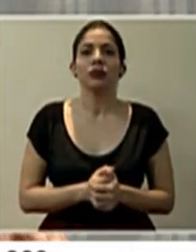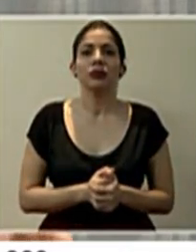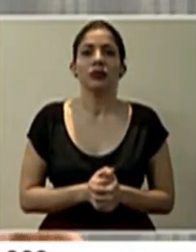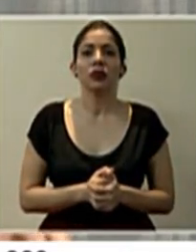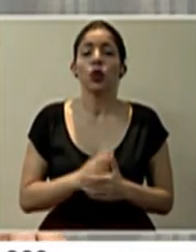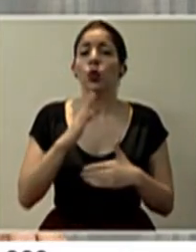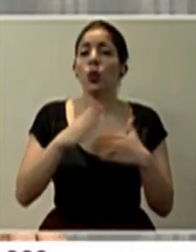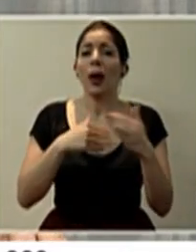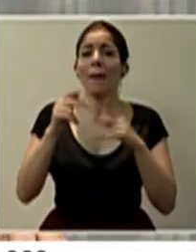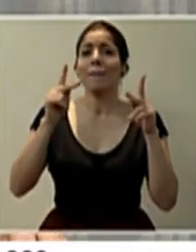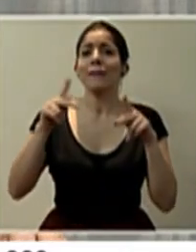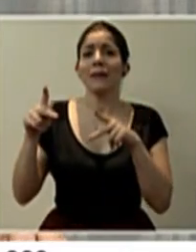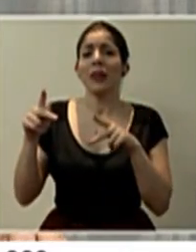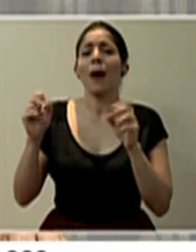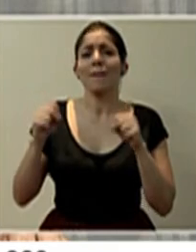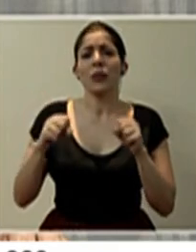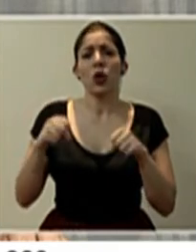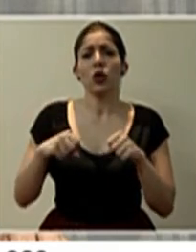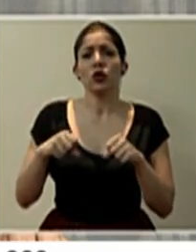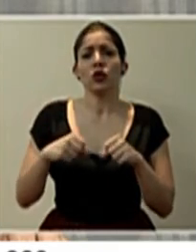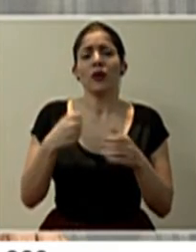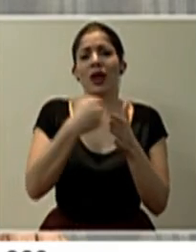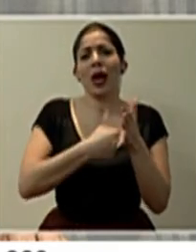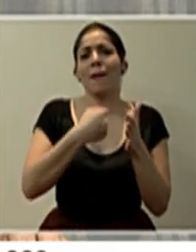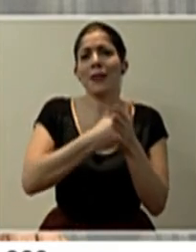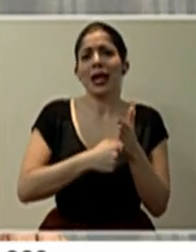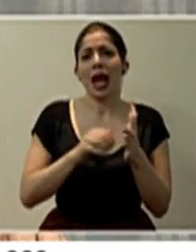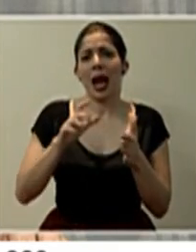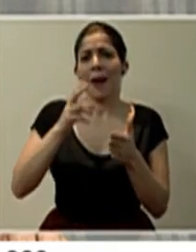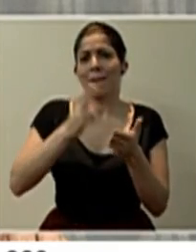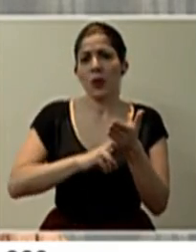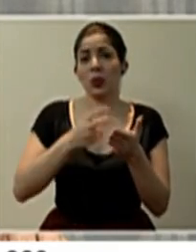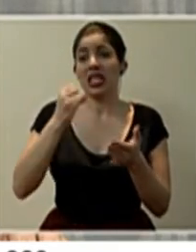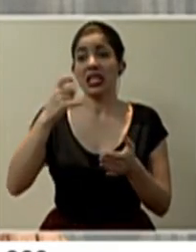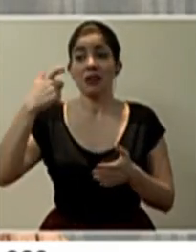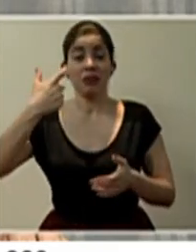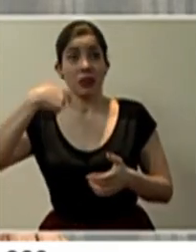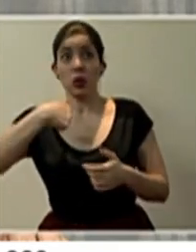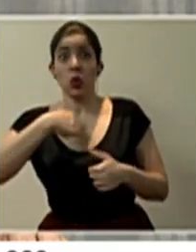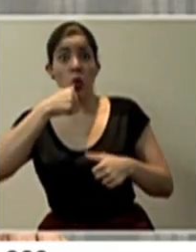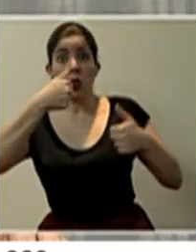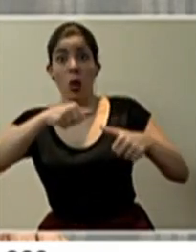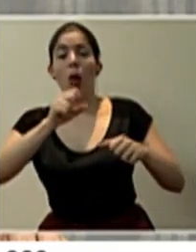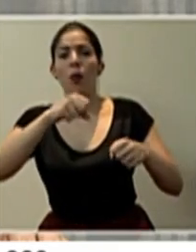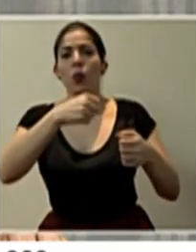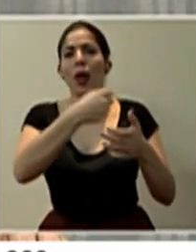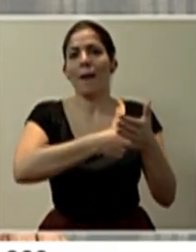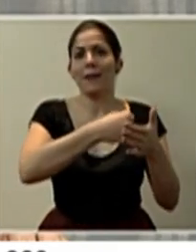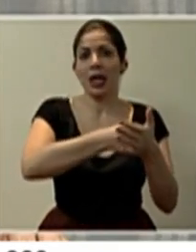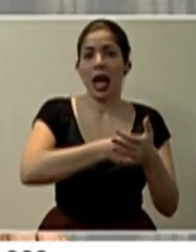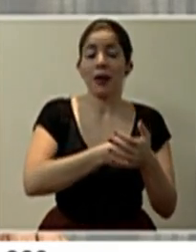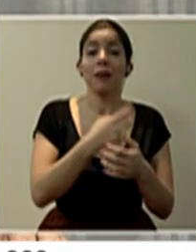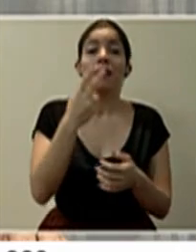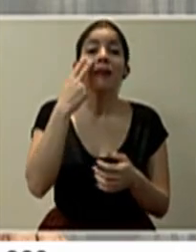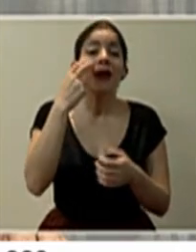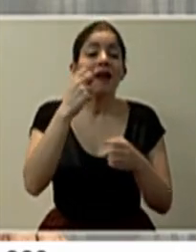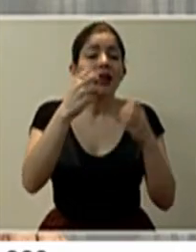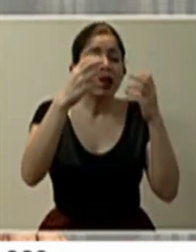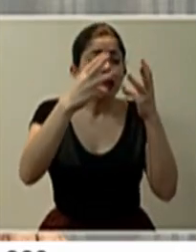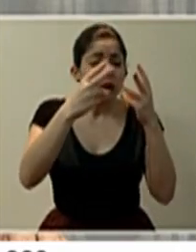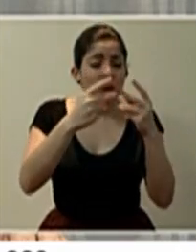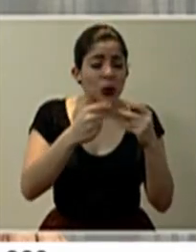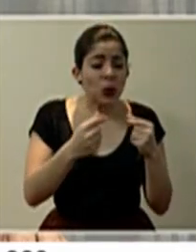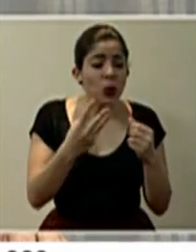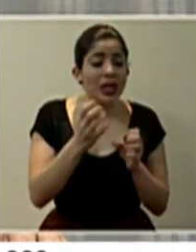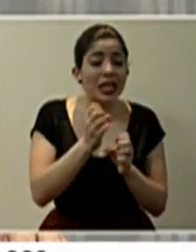Toda persona tiene la posibilidad de impugnar su parte si es que no está de acuerdo con lo que se establece el parte. Ya para ver los datos de cuántas se han